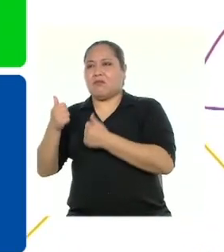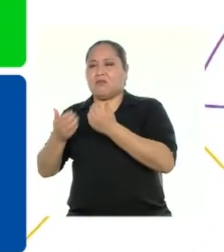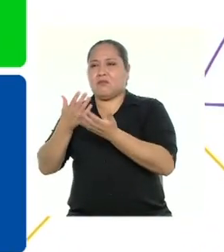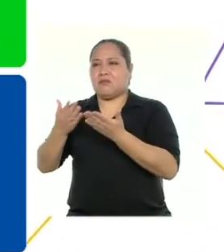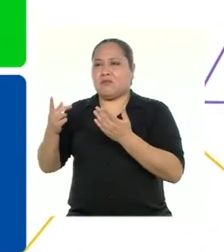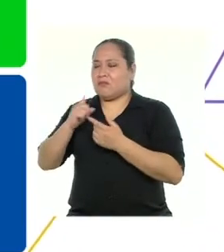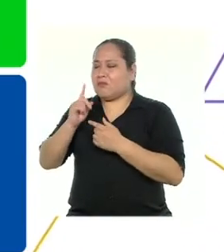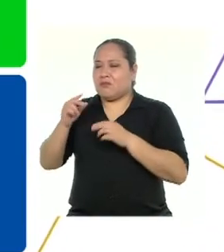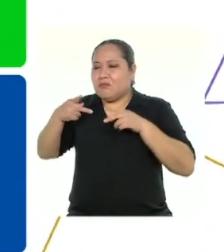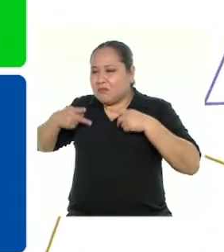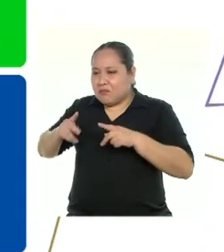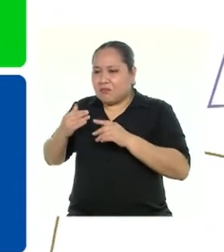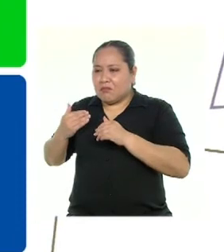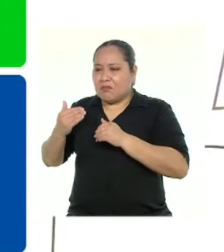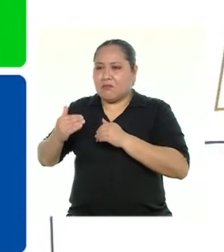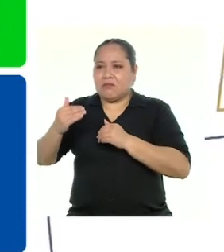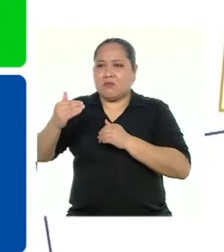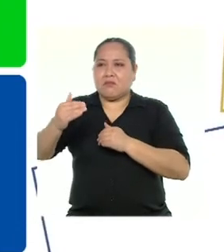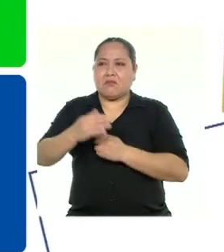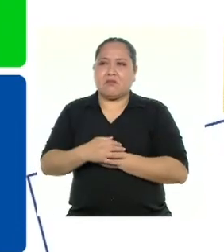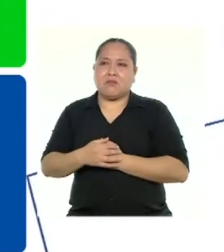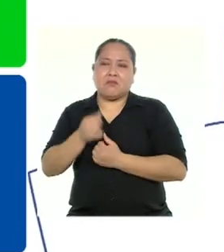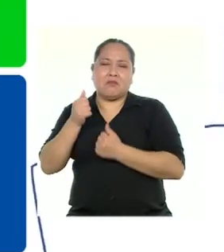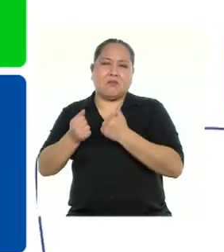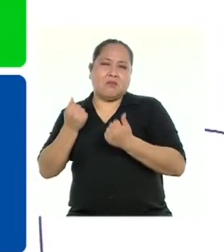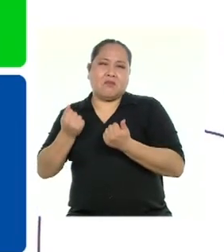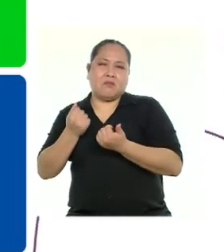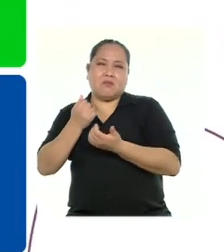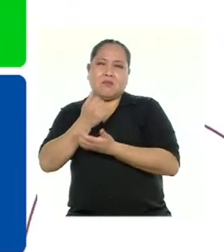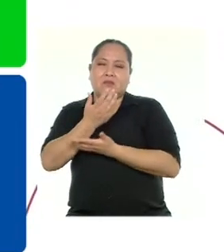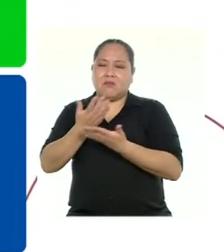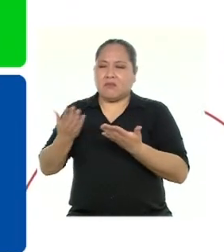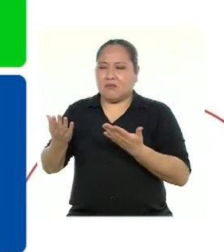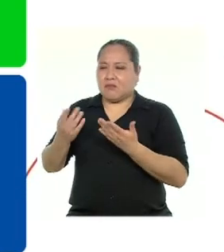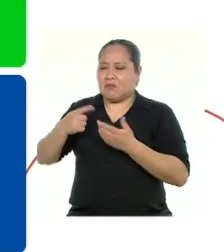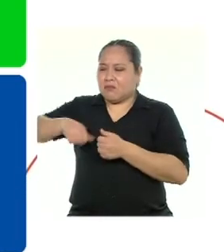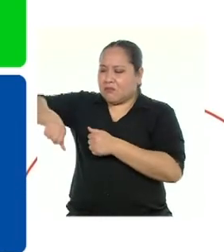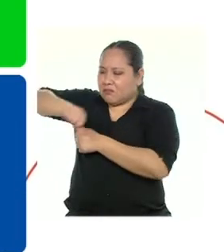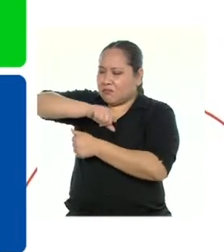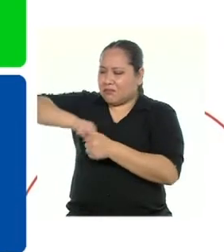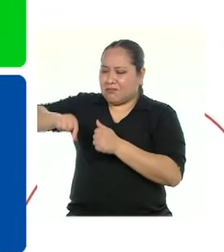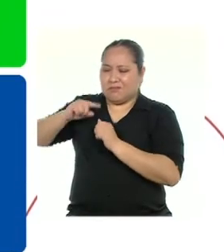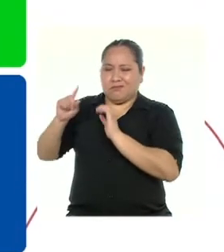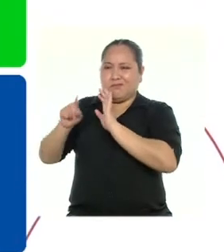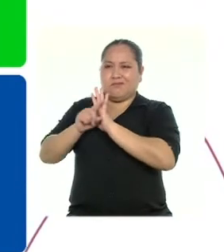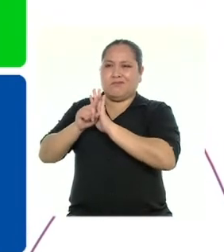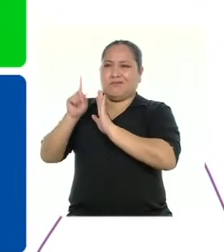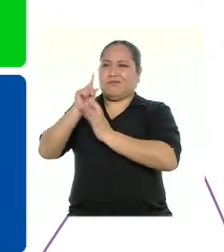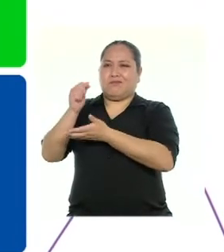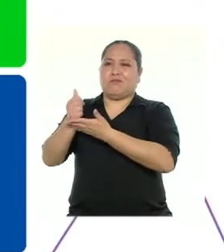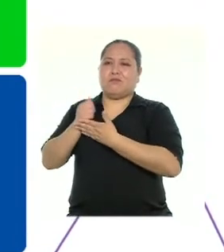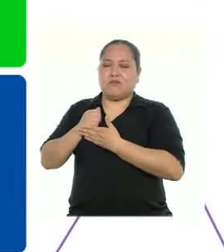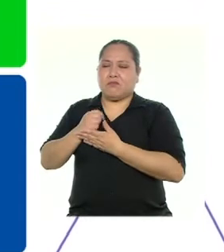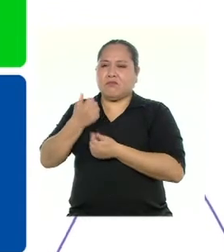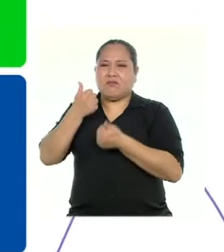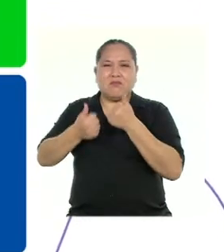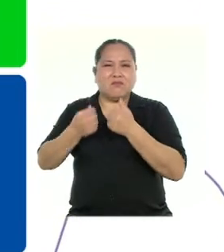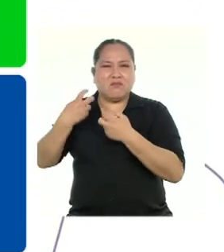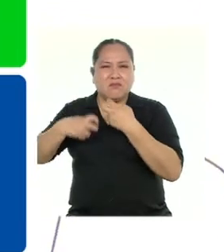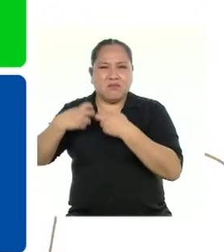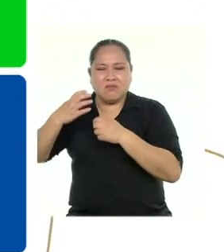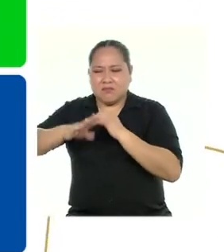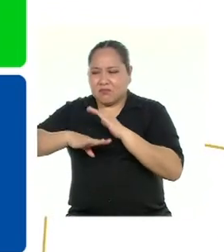contexto no me dejan avanzar? ¿Qué aspecto del entorno me afecta negativamente? ¿Qué problemas externos me